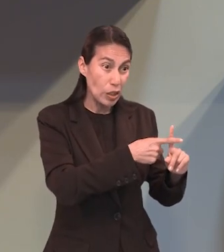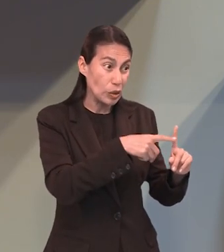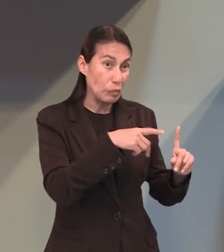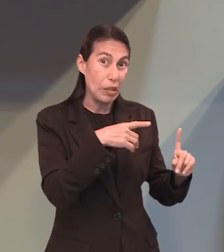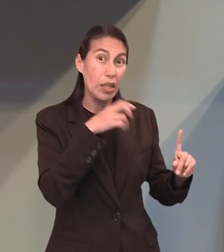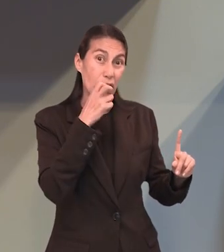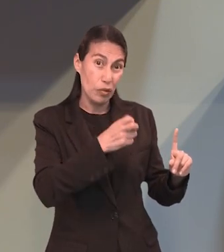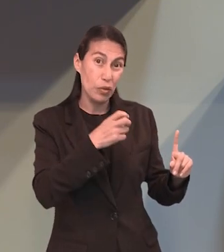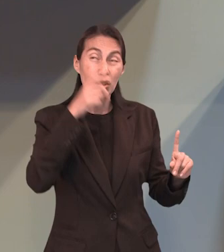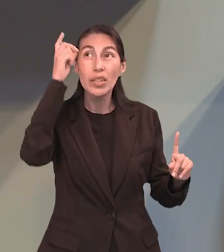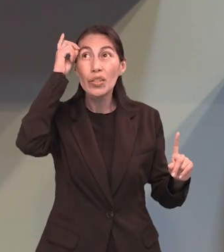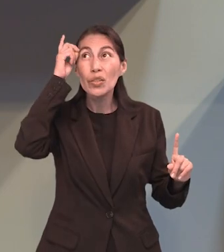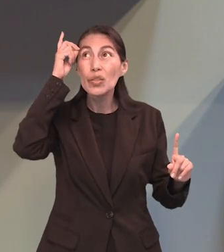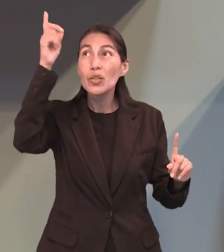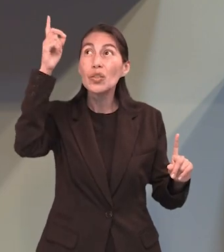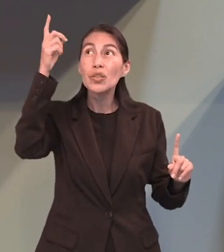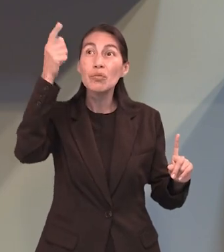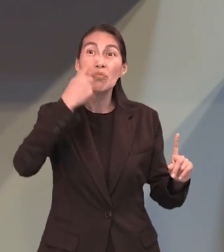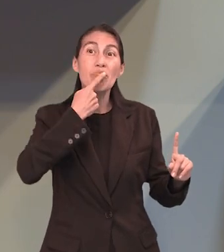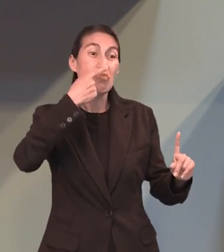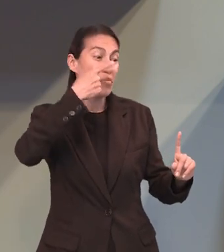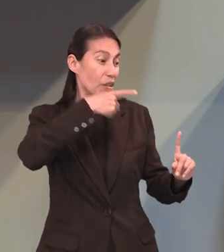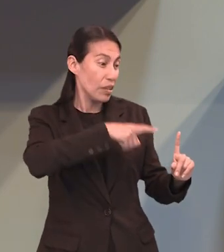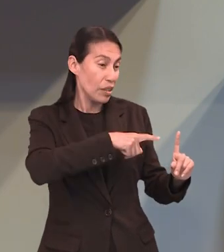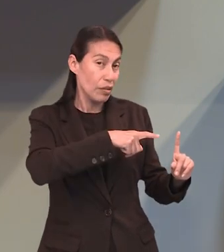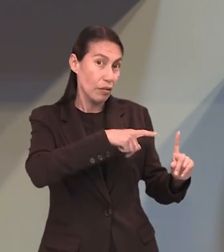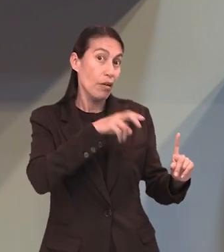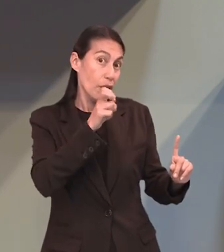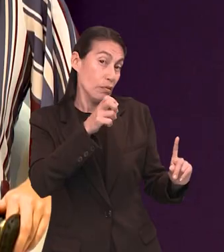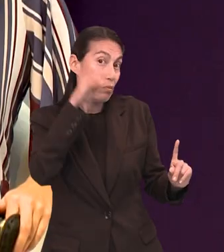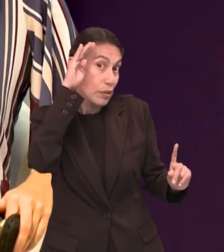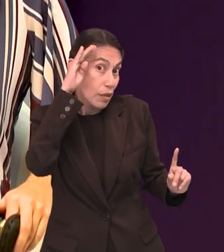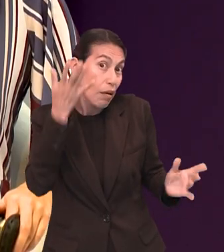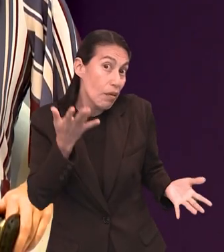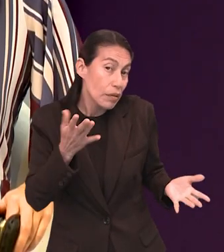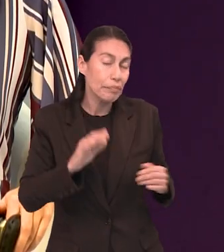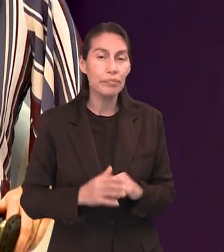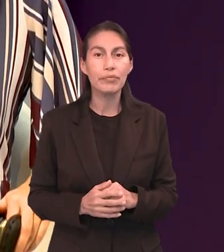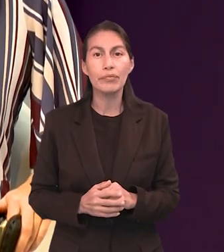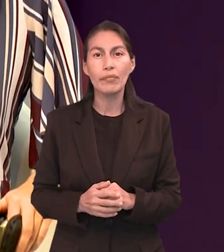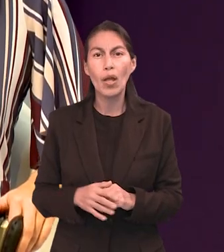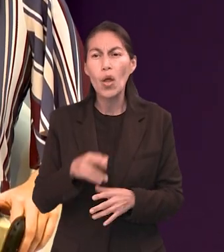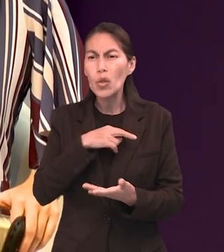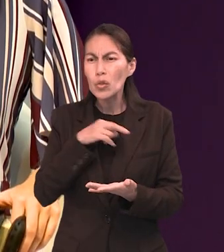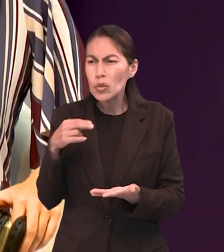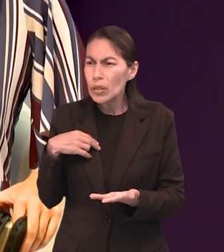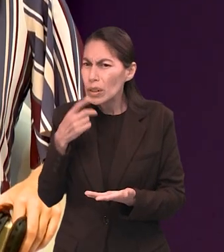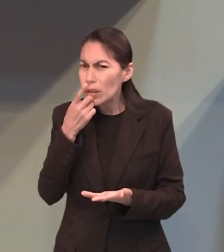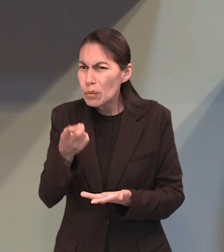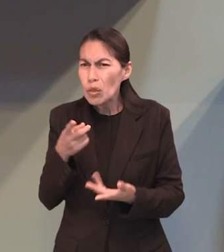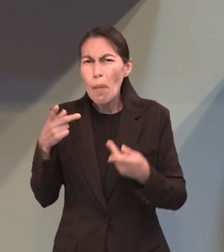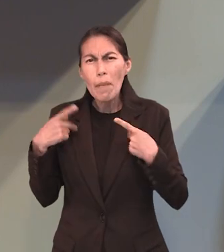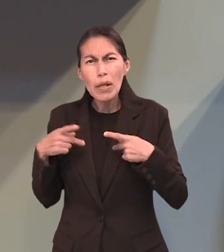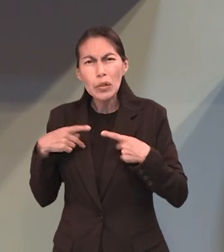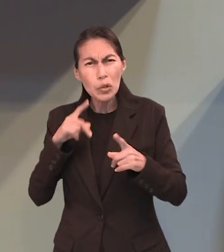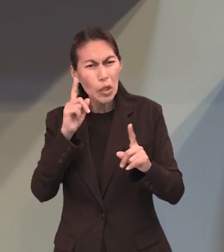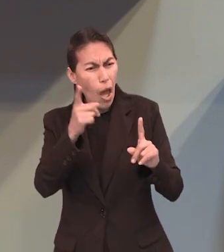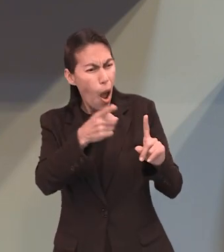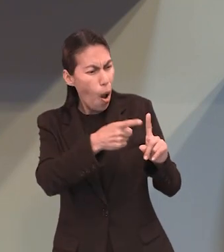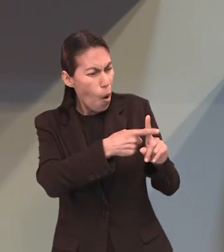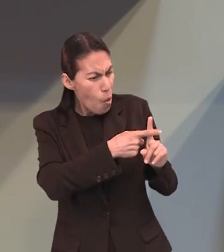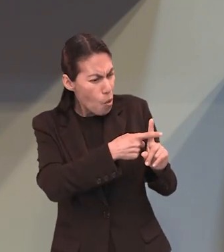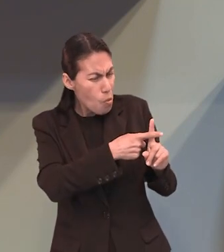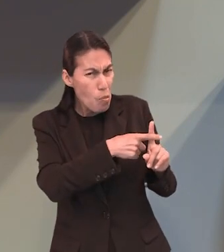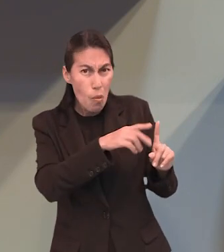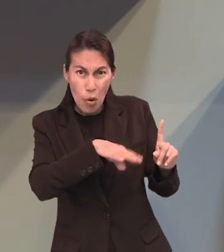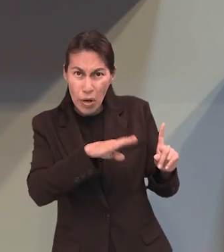era maldito por Dios. Así que como lo comentamos, esto, el ser crucificado o la cruz